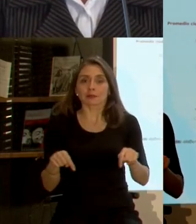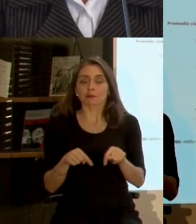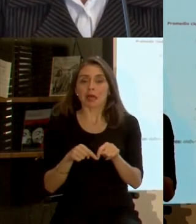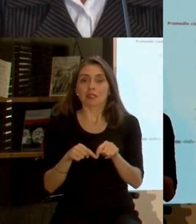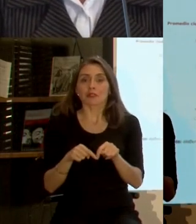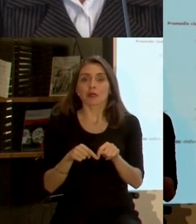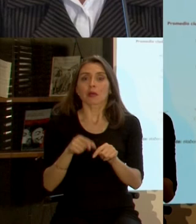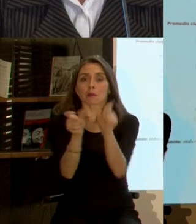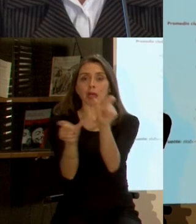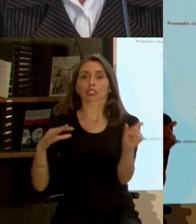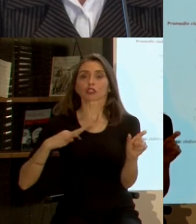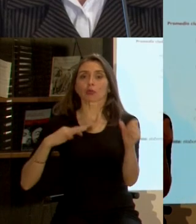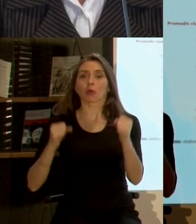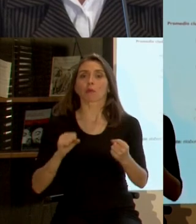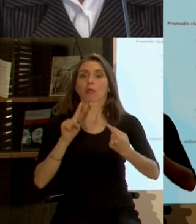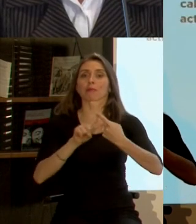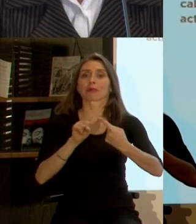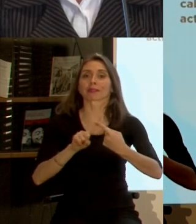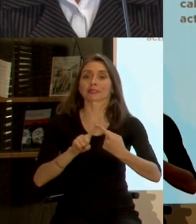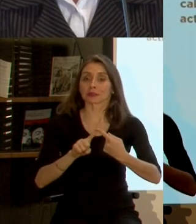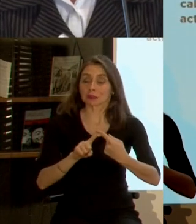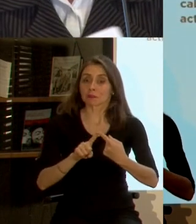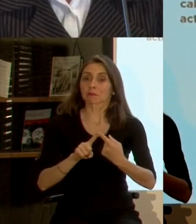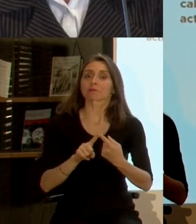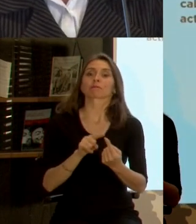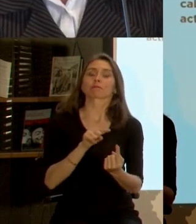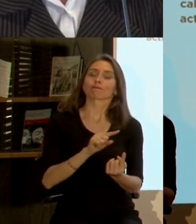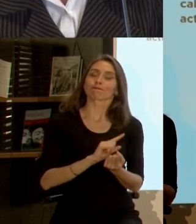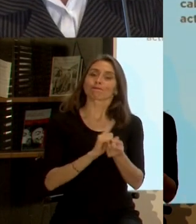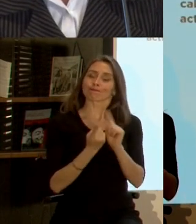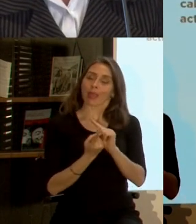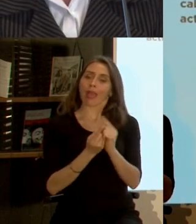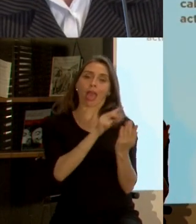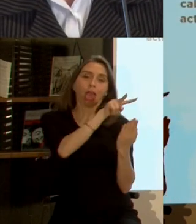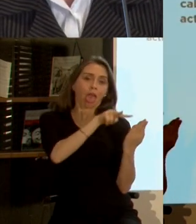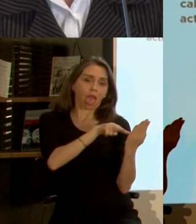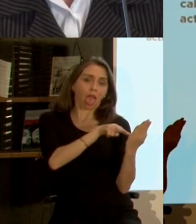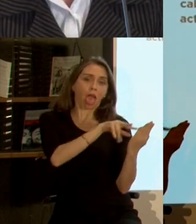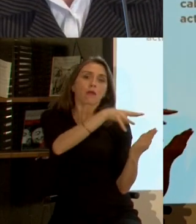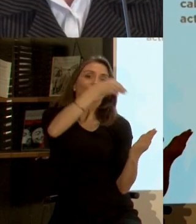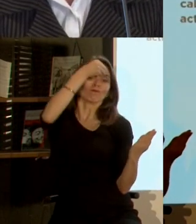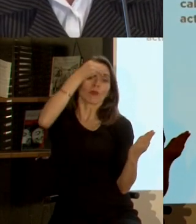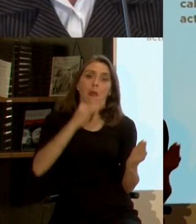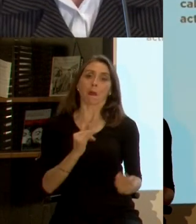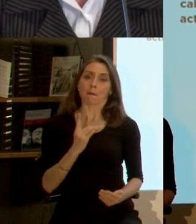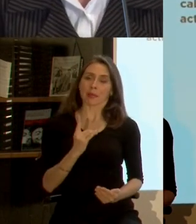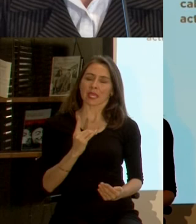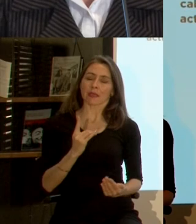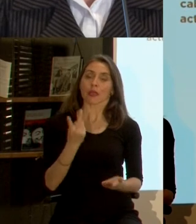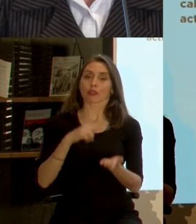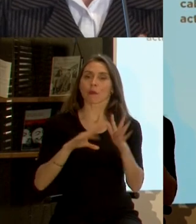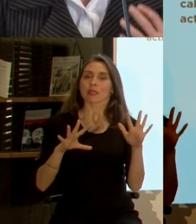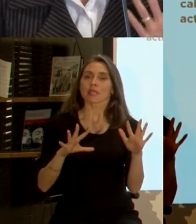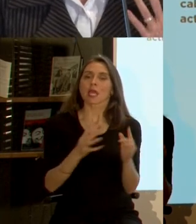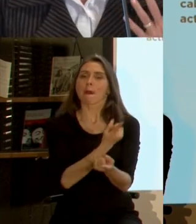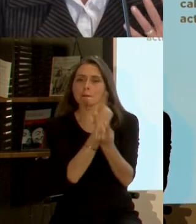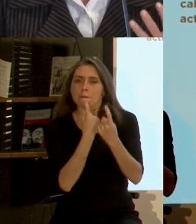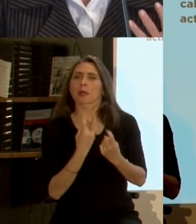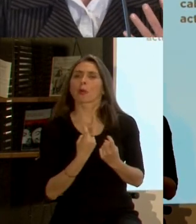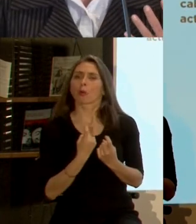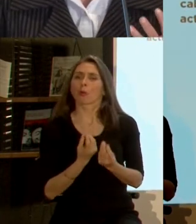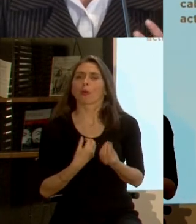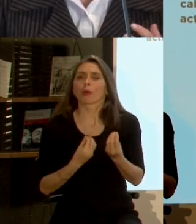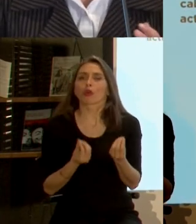participación lo cual llevó al BID en el año 2010 a preguntarse